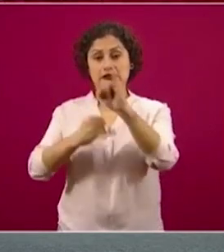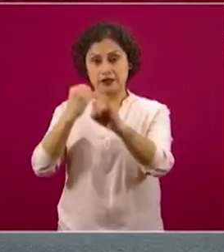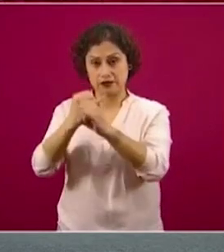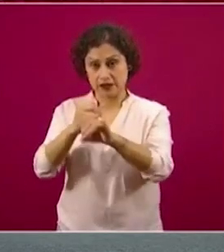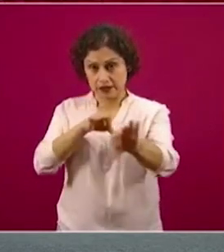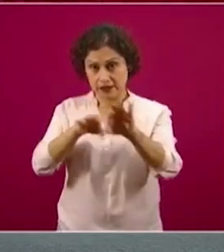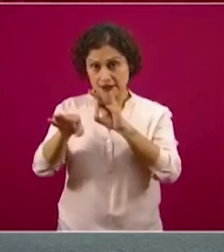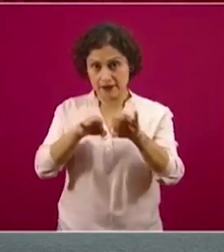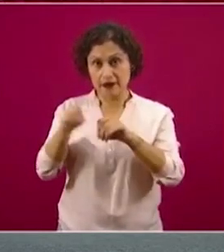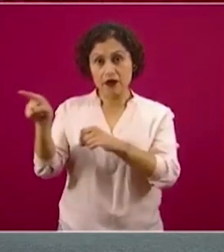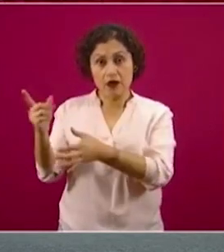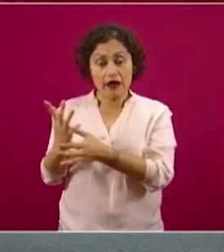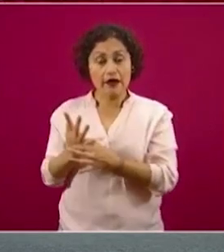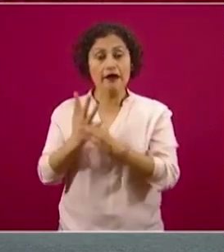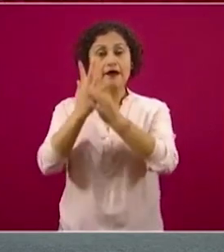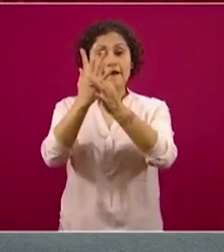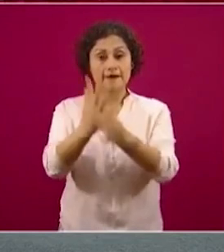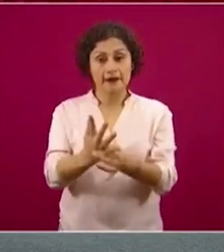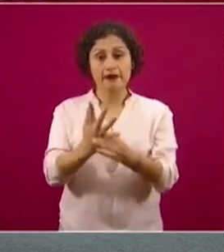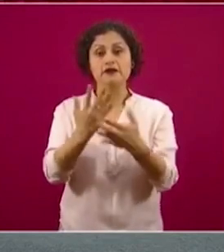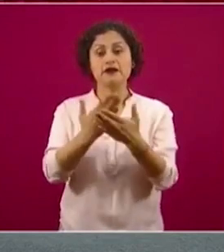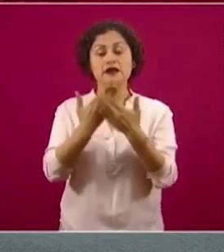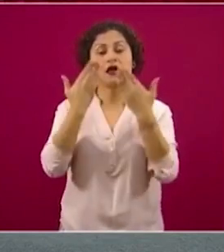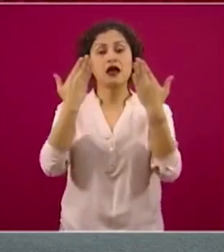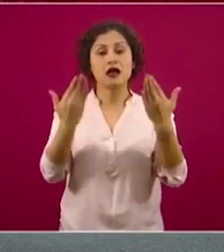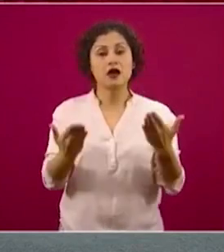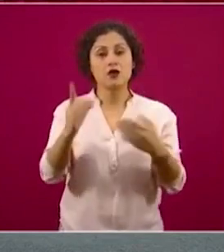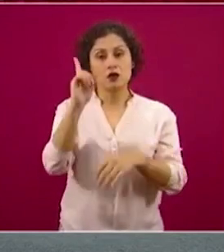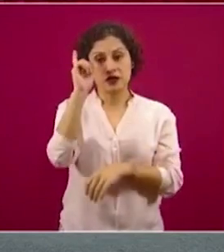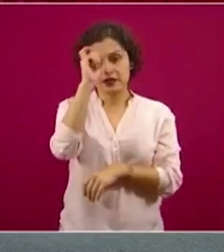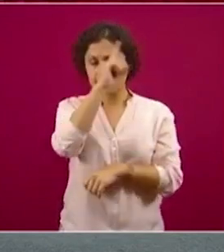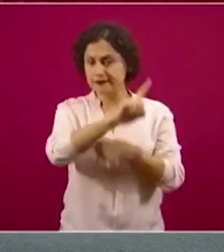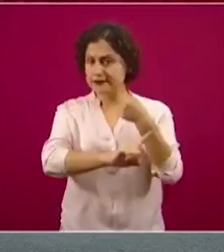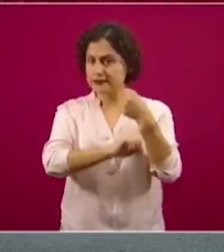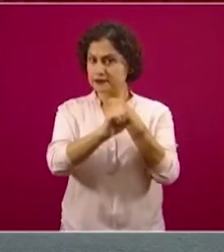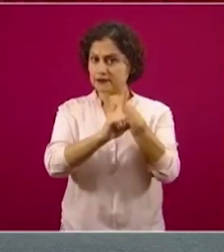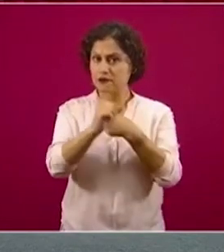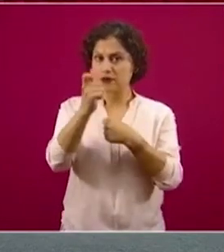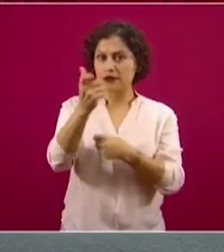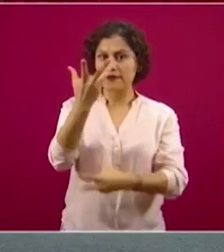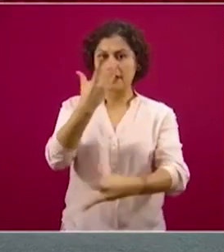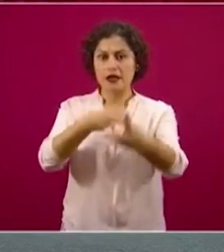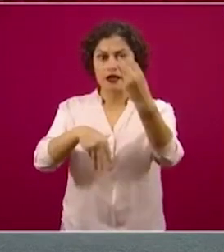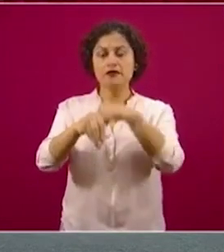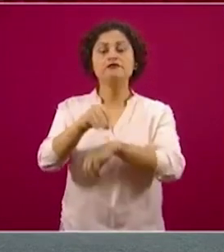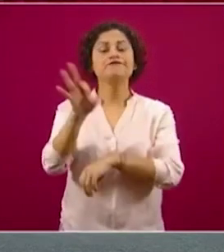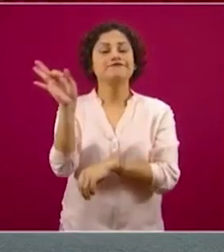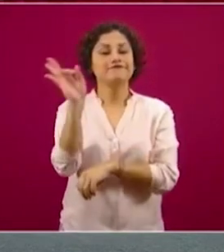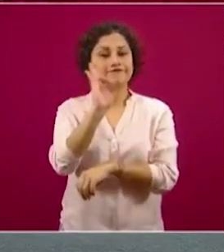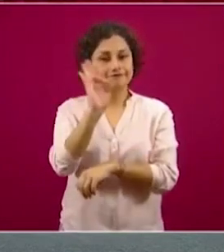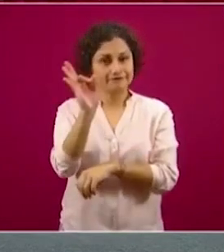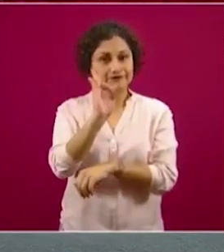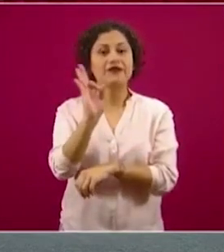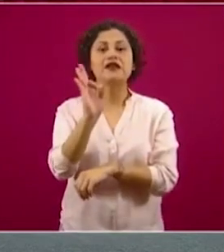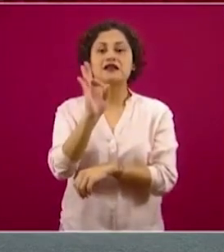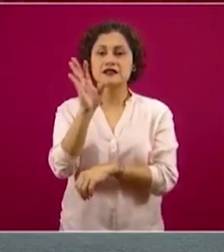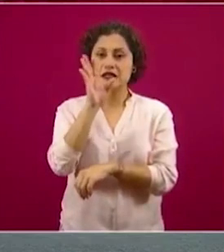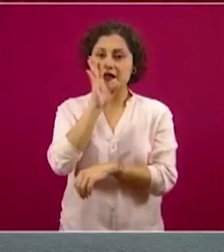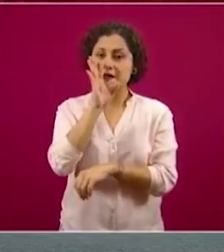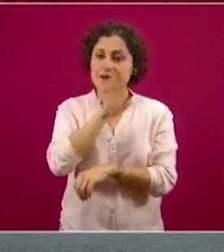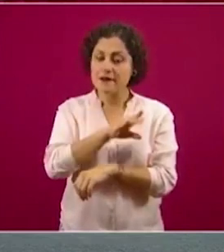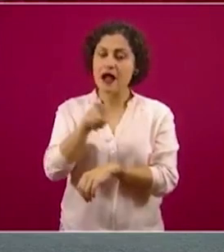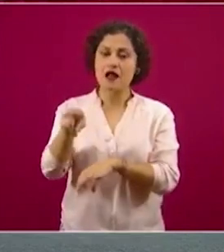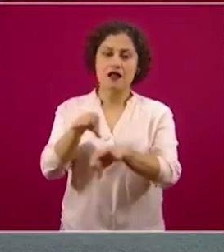alterado, que la crisis económica podría generar impactos económicos negativos en esta actividad.